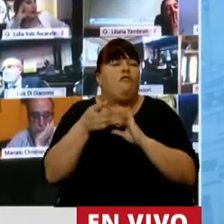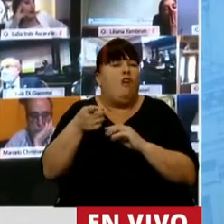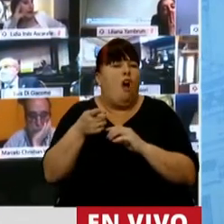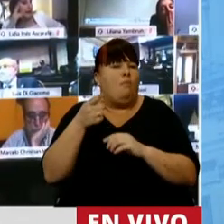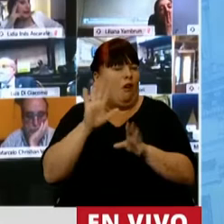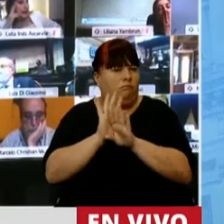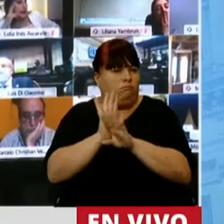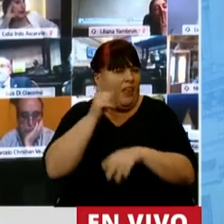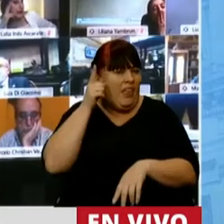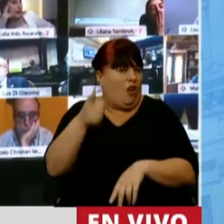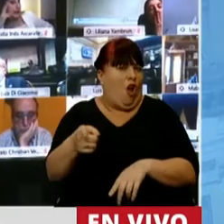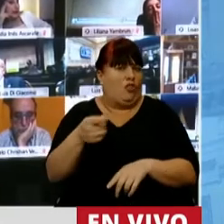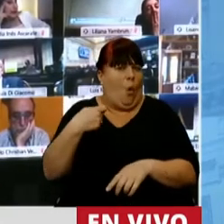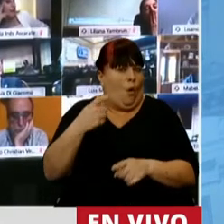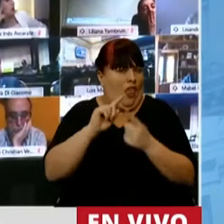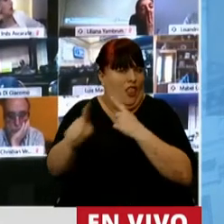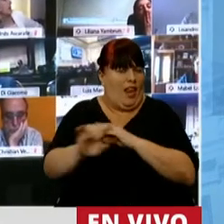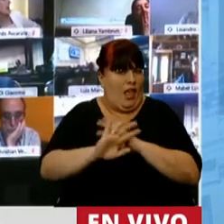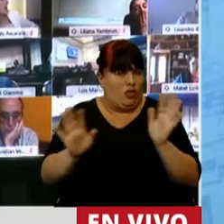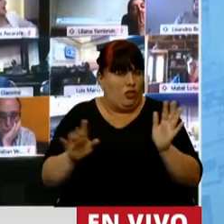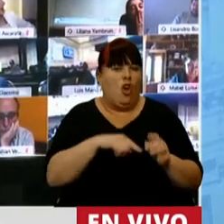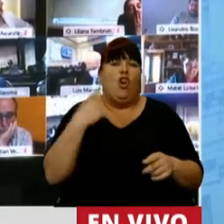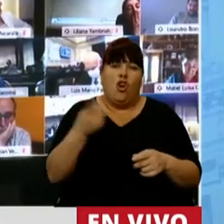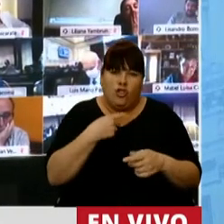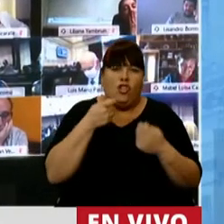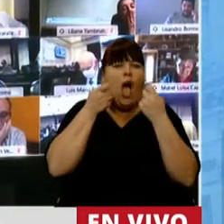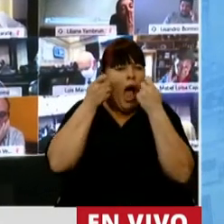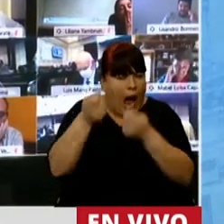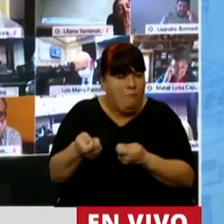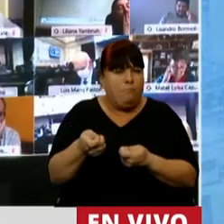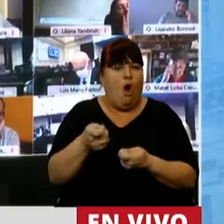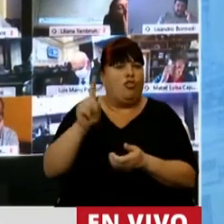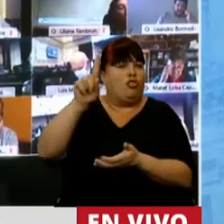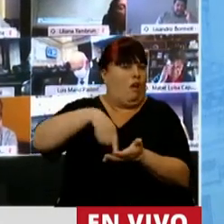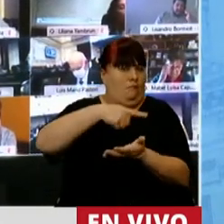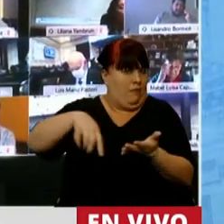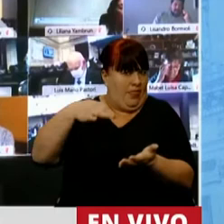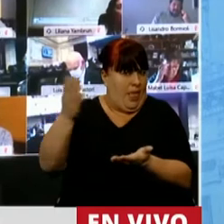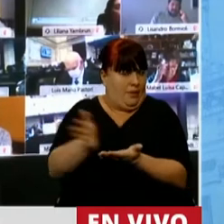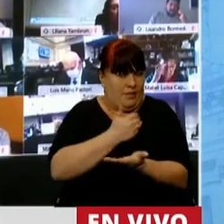que atacaba directamente a los jubilados y nosotros apoyamos que se lo derogara.